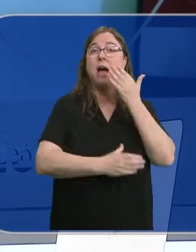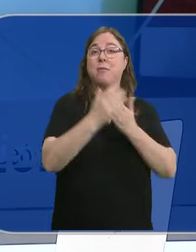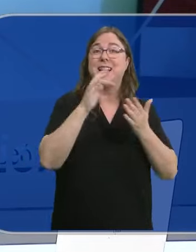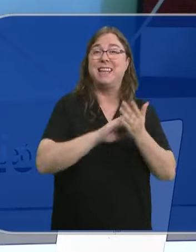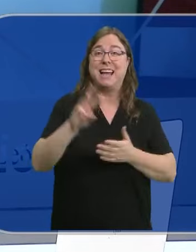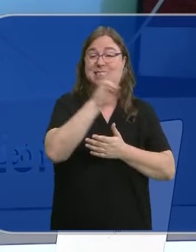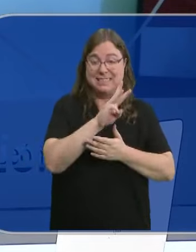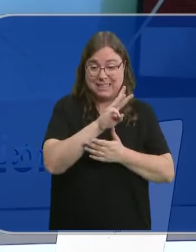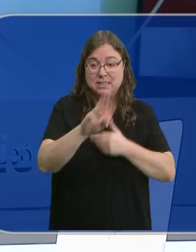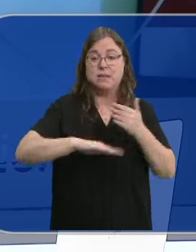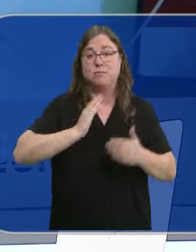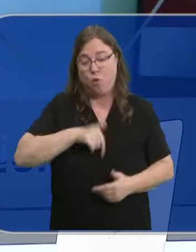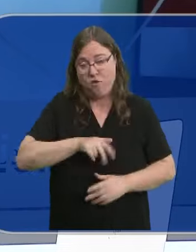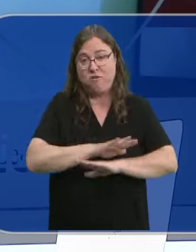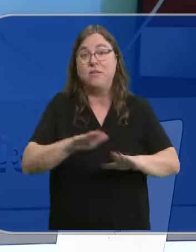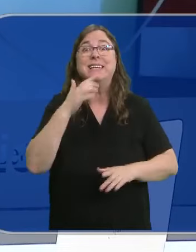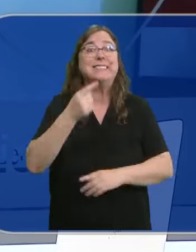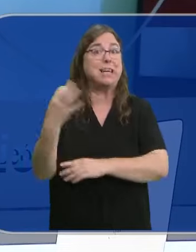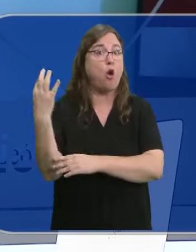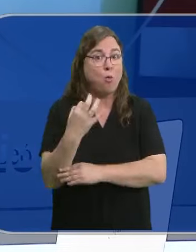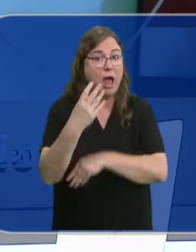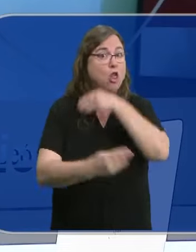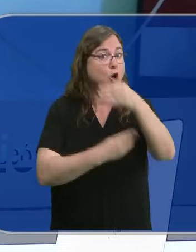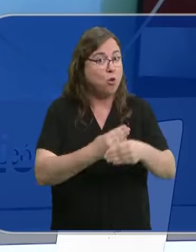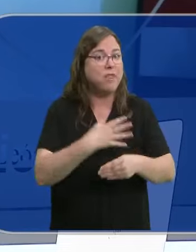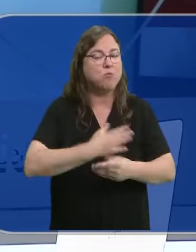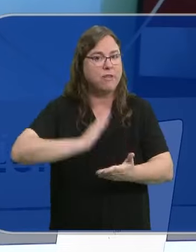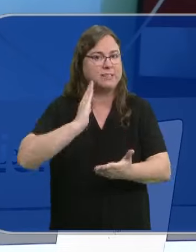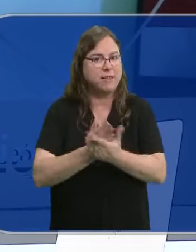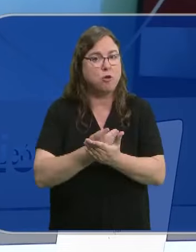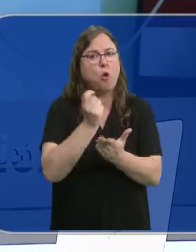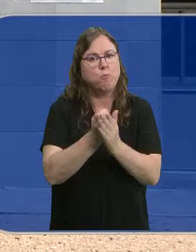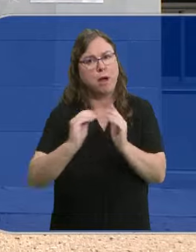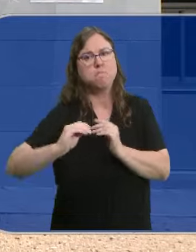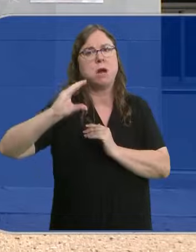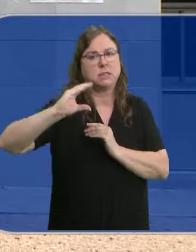abril y quien esté obligado y no la presente a tiempo, corre el riesgo de sufrir sanciones y recargos.